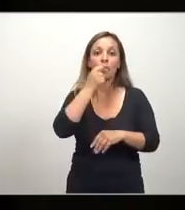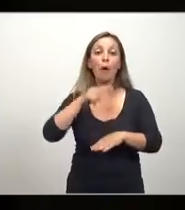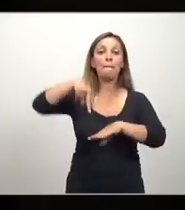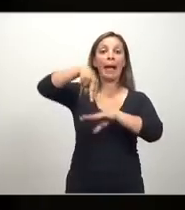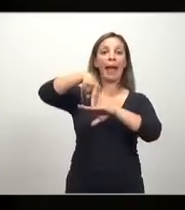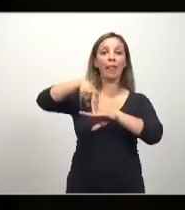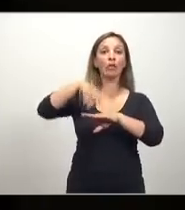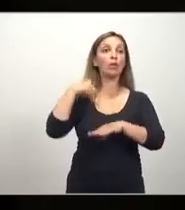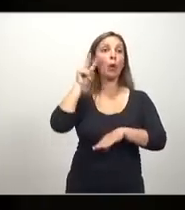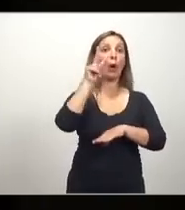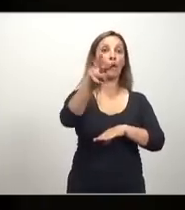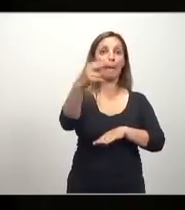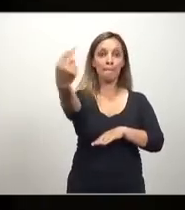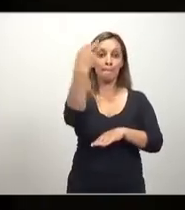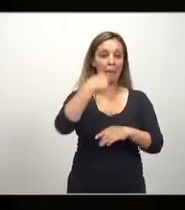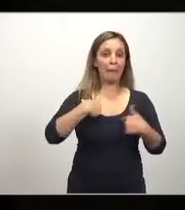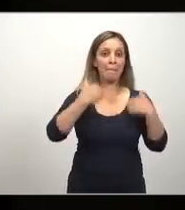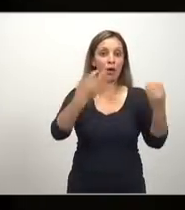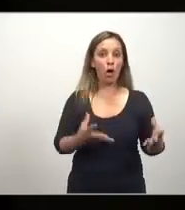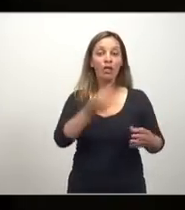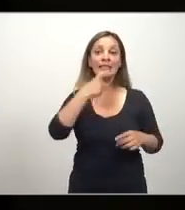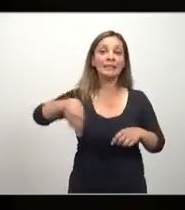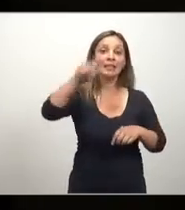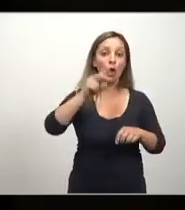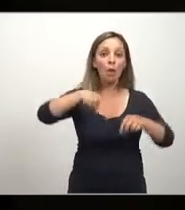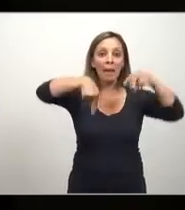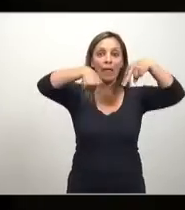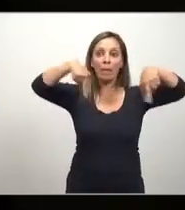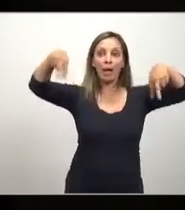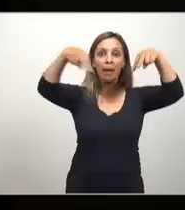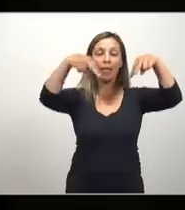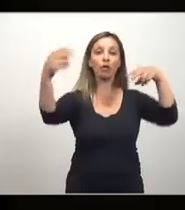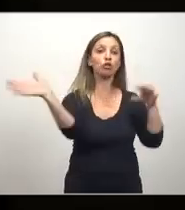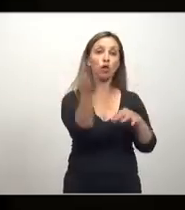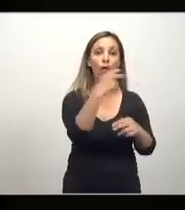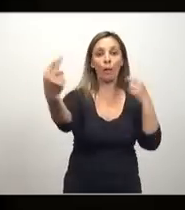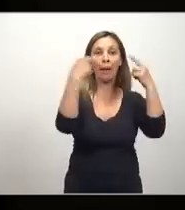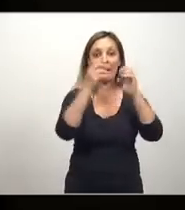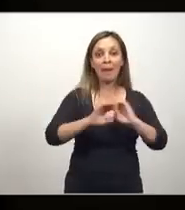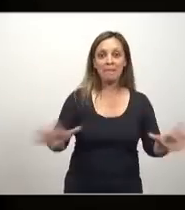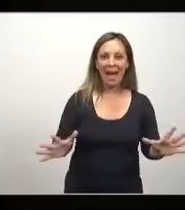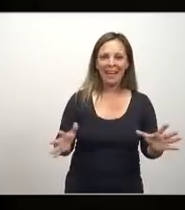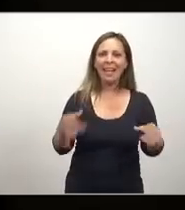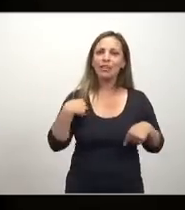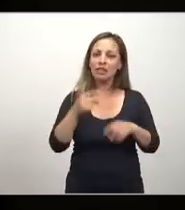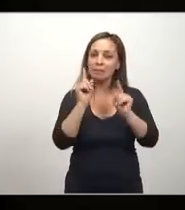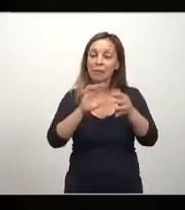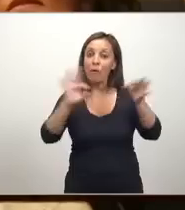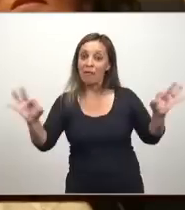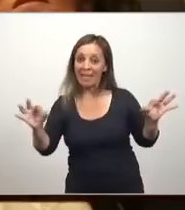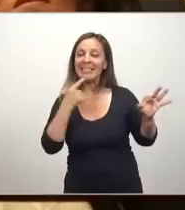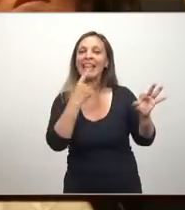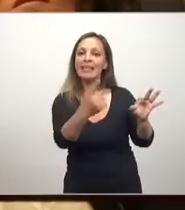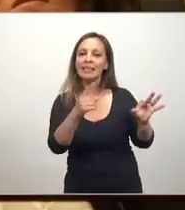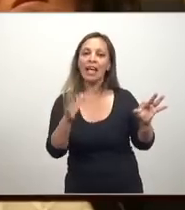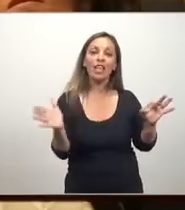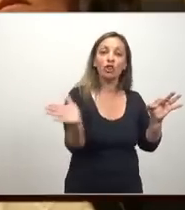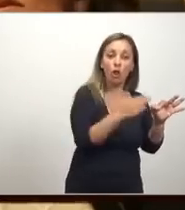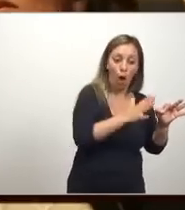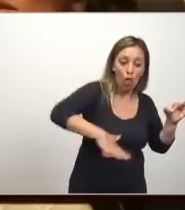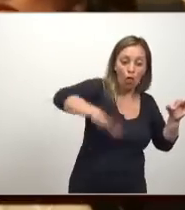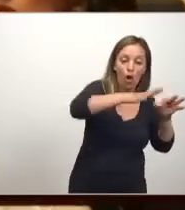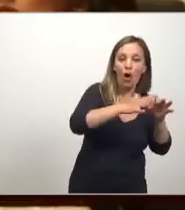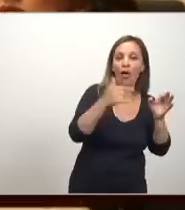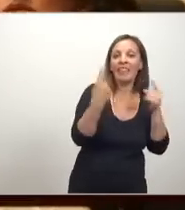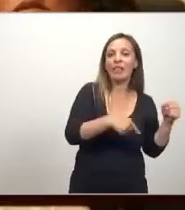mejor. Pero si todos se paran, todos van a ver igual o peor, y van a estar parados. Entonces, el todo es diferente de las partes. Pero,